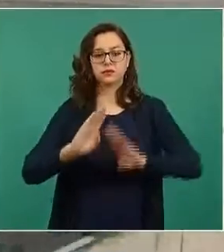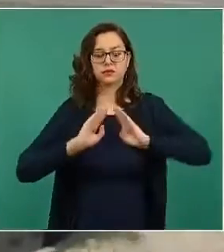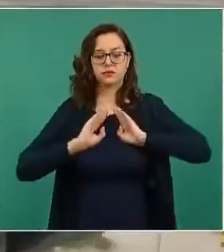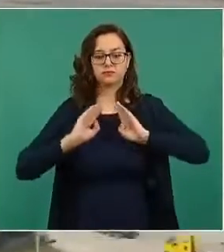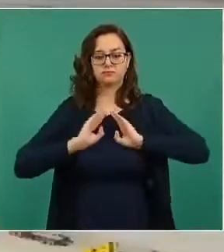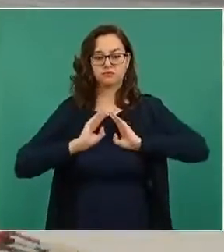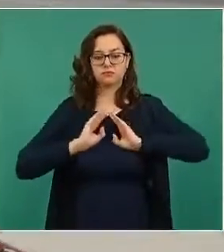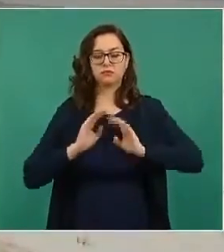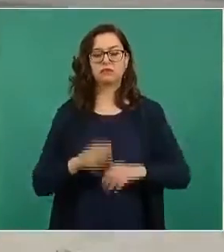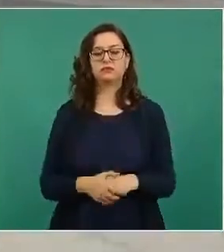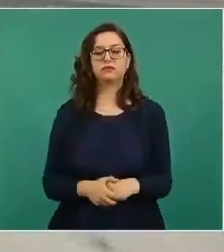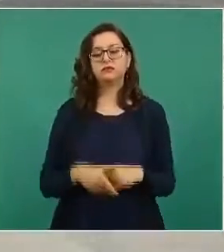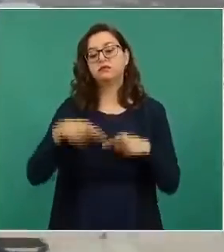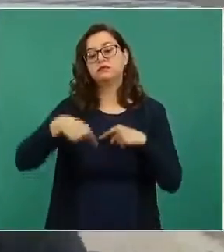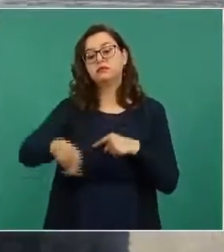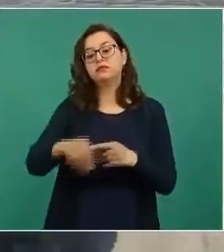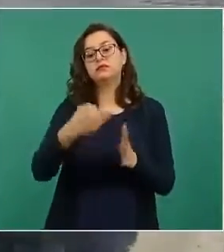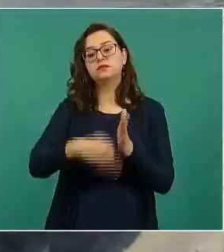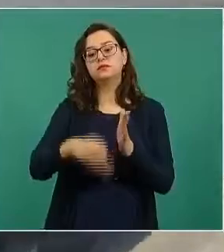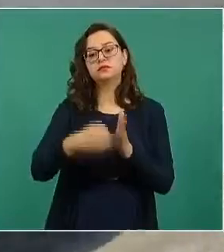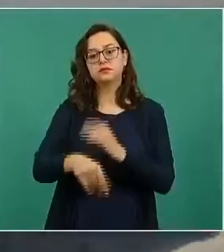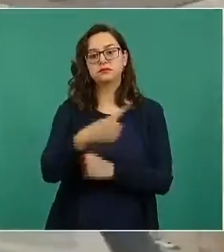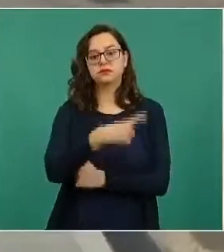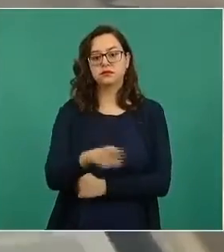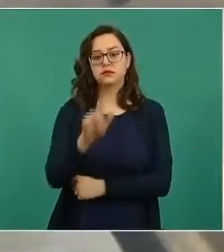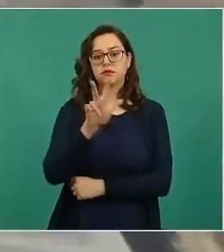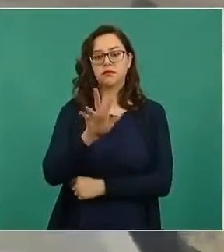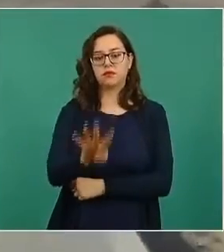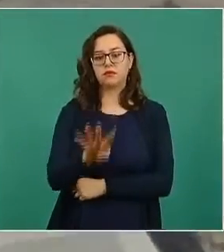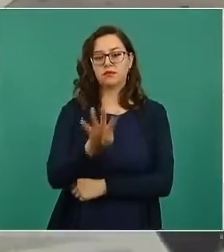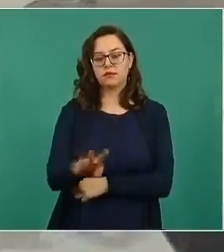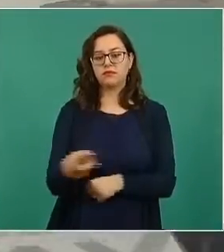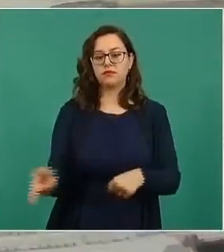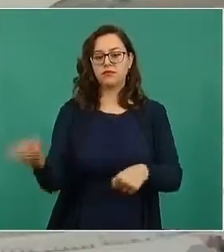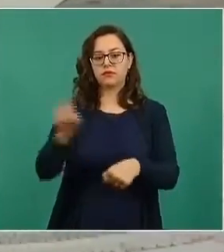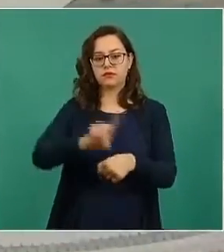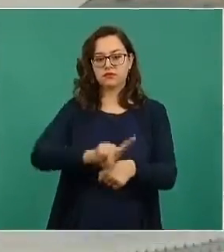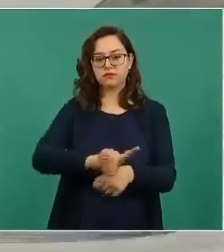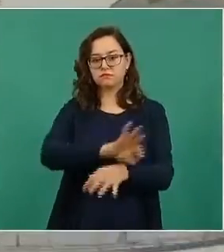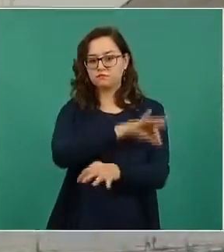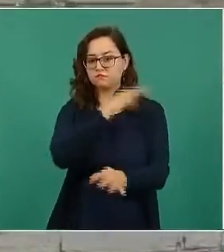Faltan 119 días de construcción.